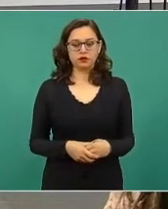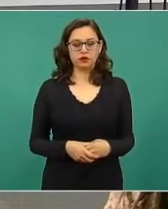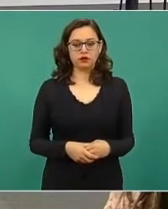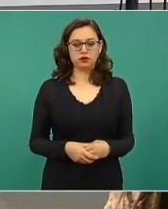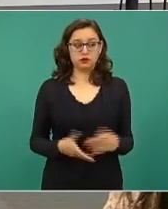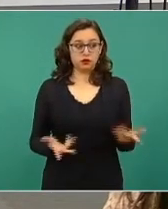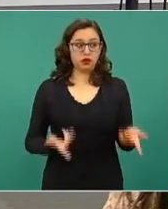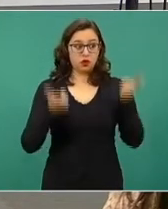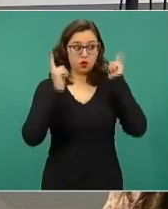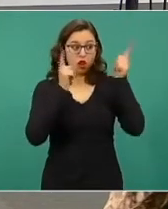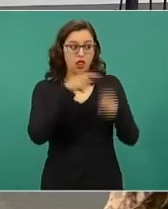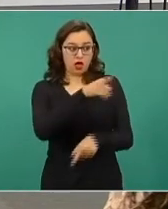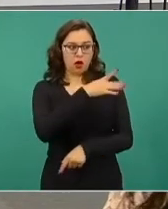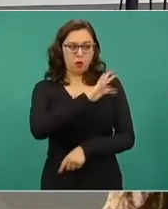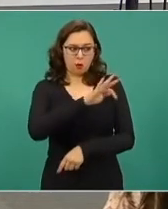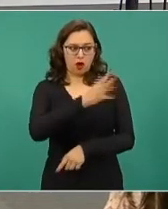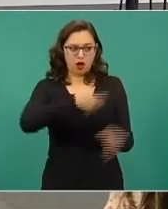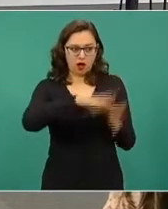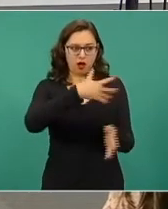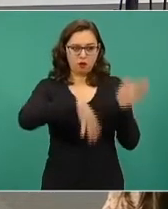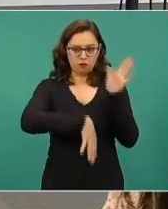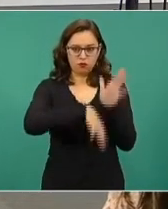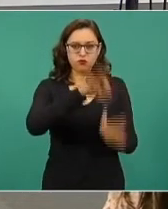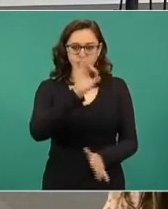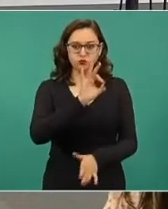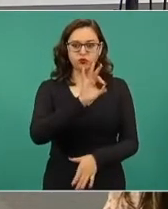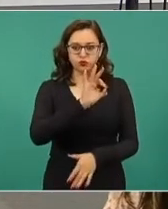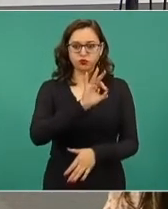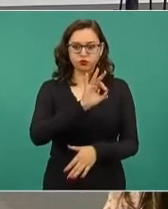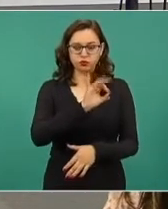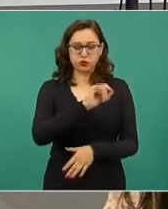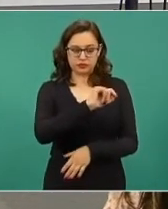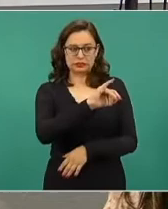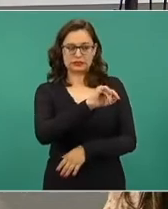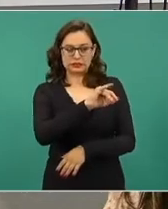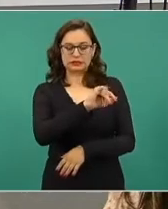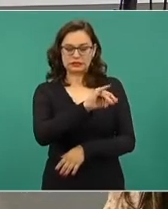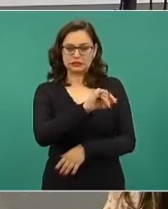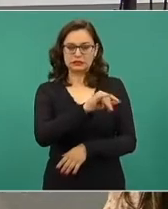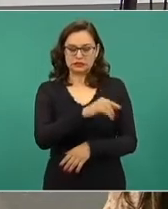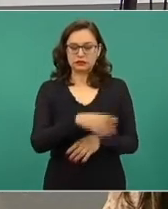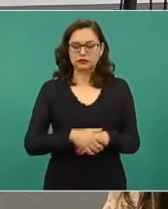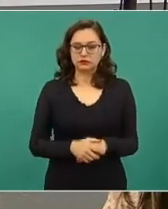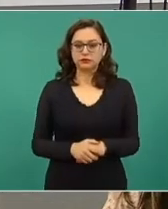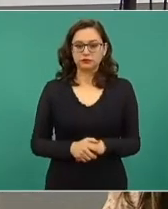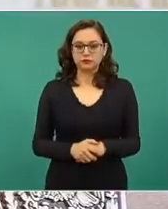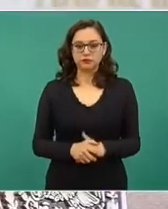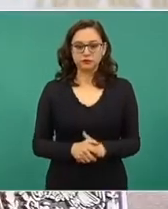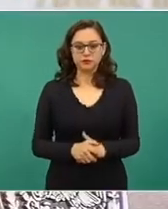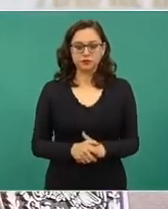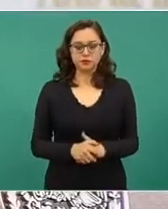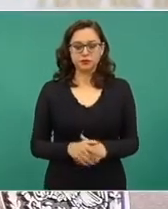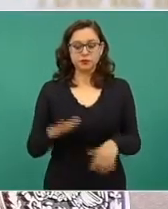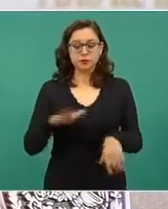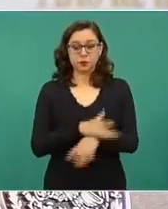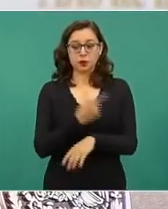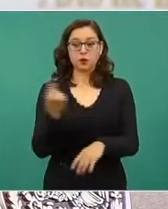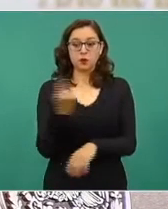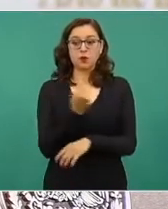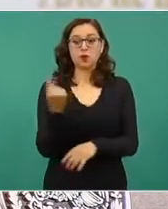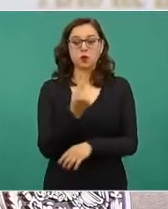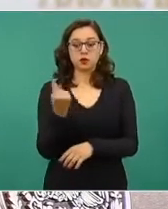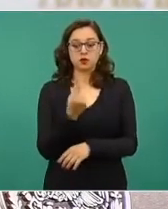sí, sí, porque es de uno de